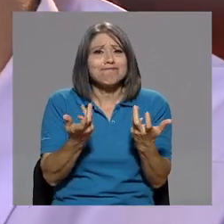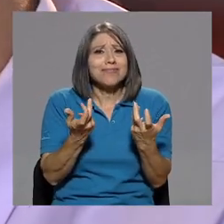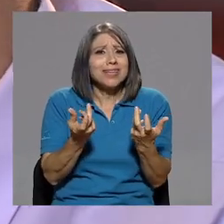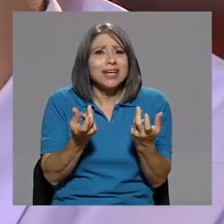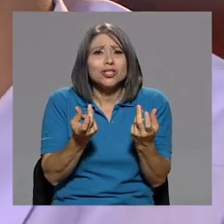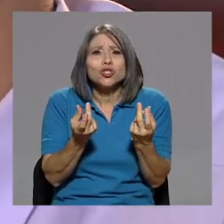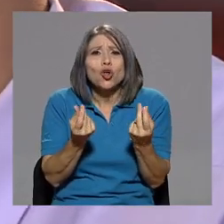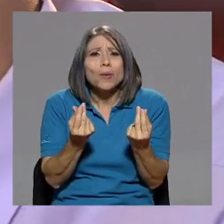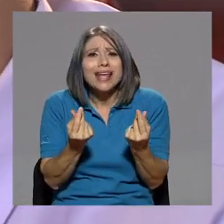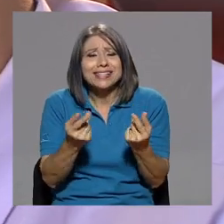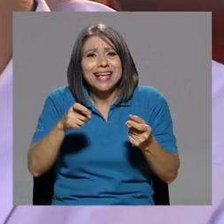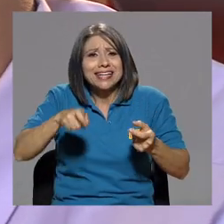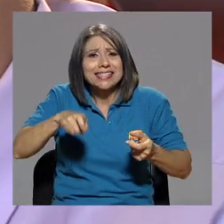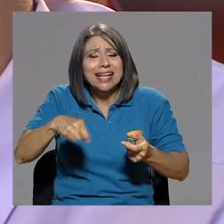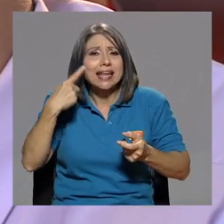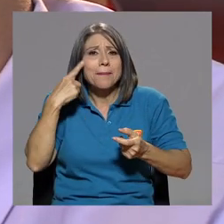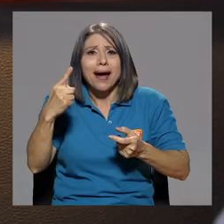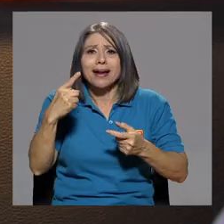como armar su festival?